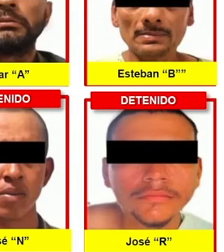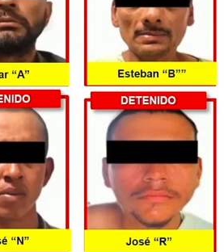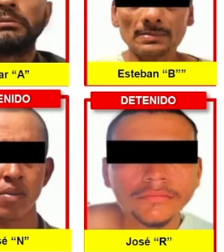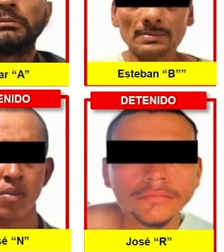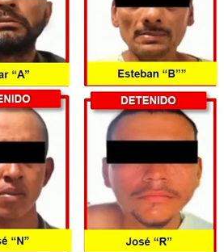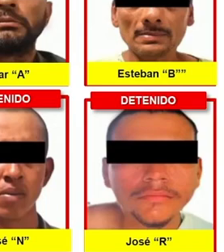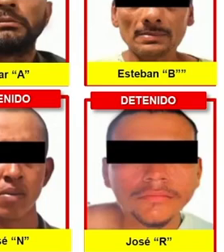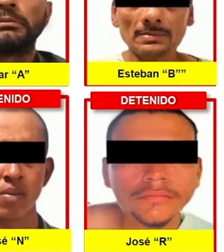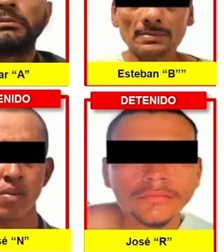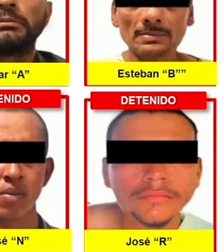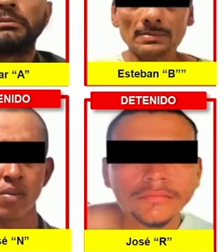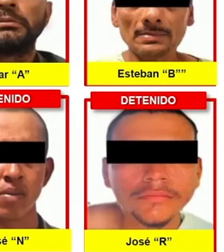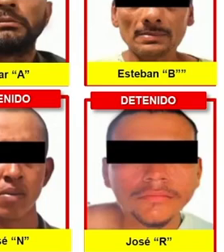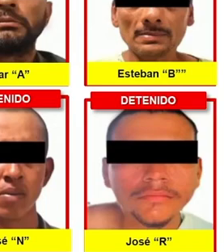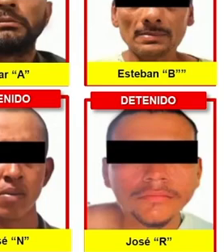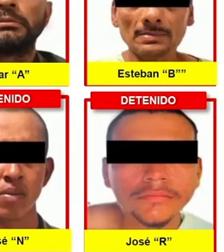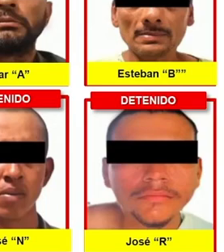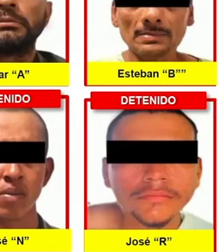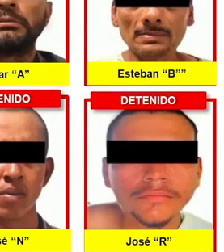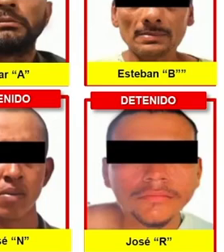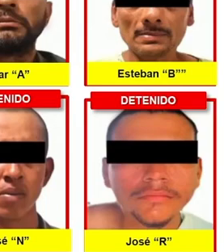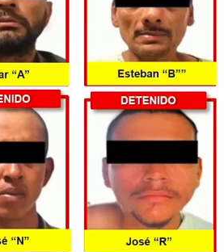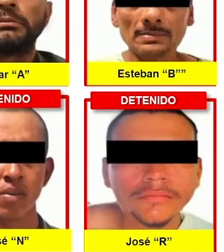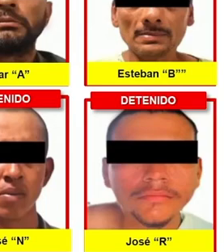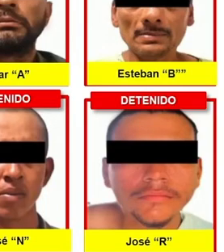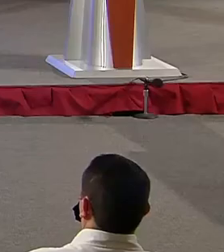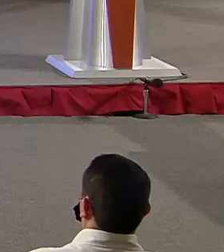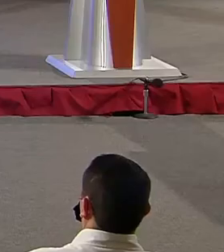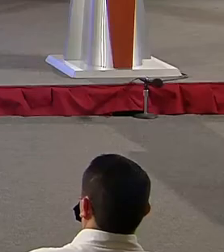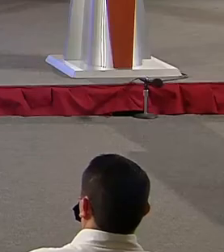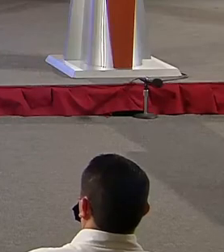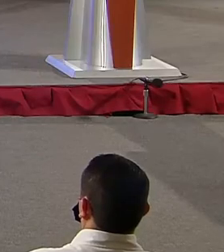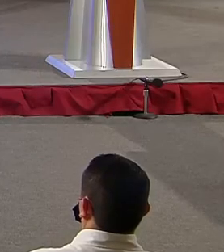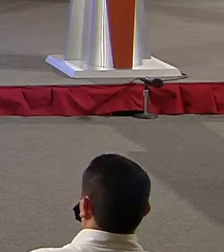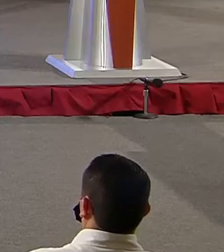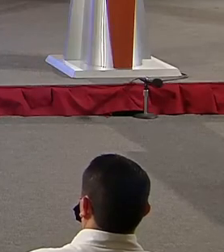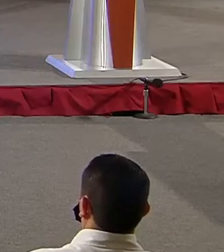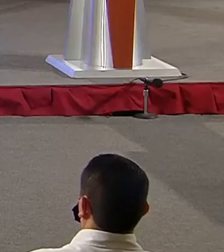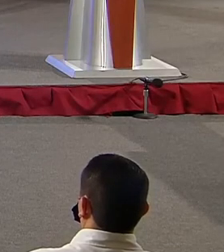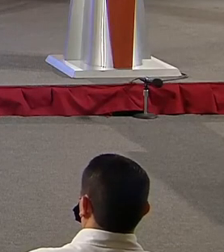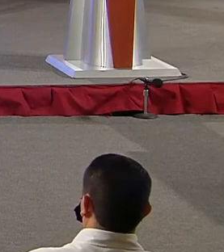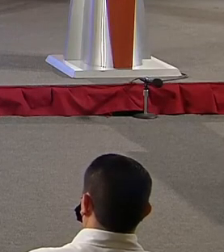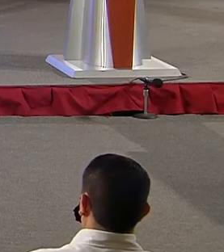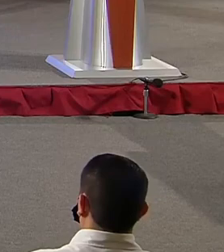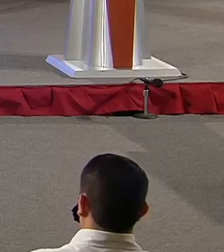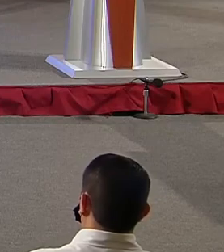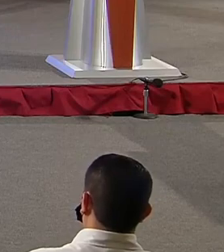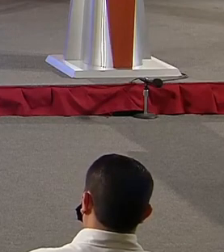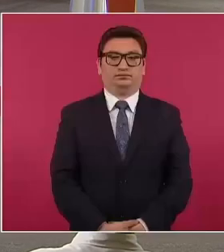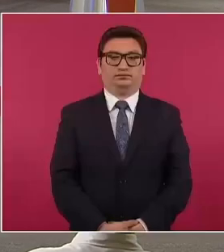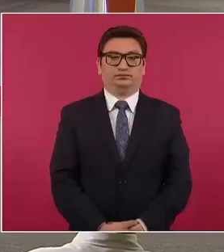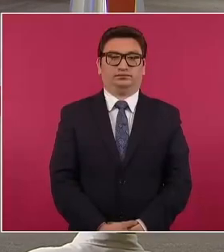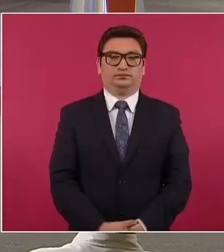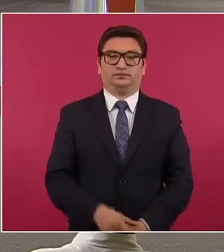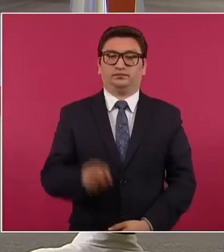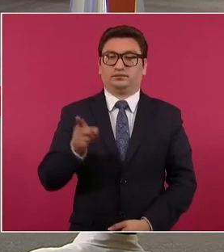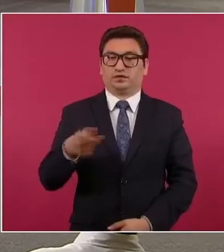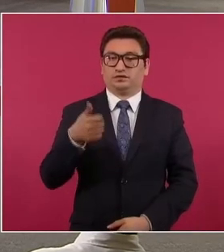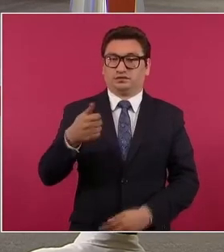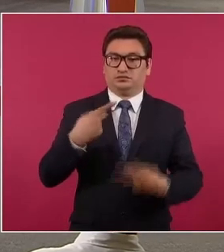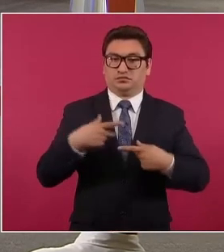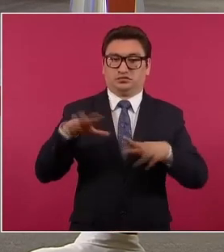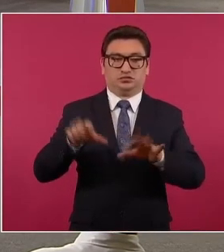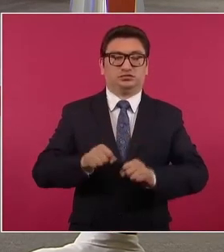Especializada en materia de delincuencia organizada, y ya fueron vinculados estos seis sujetos por